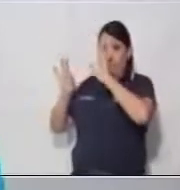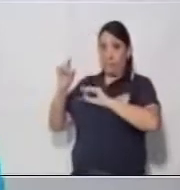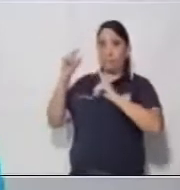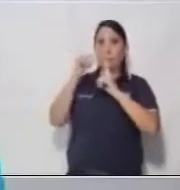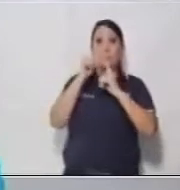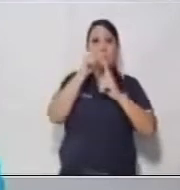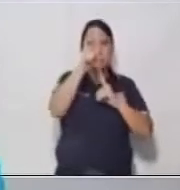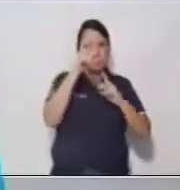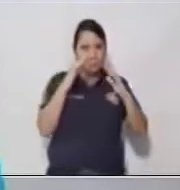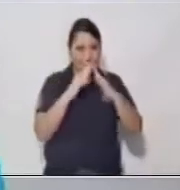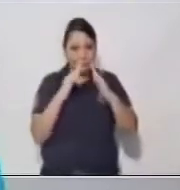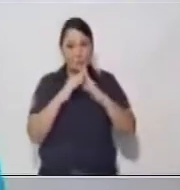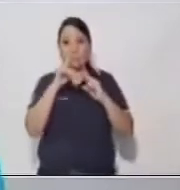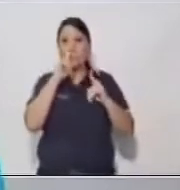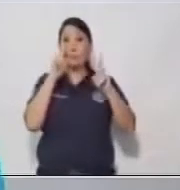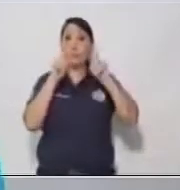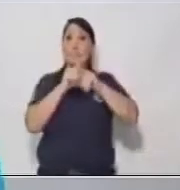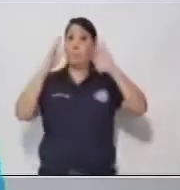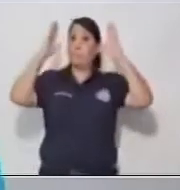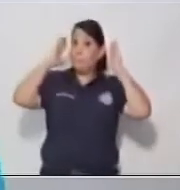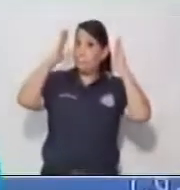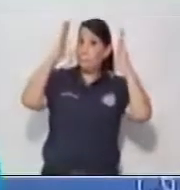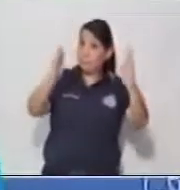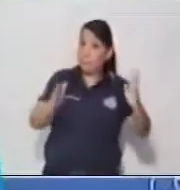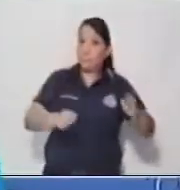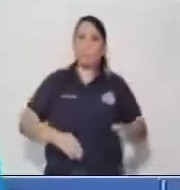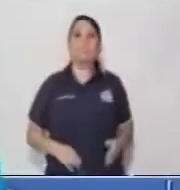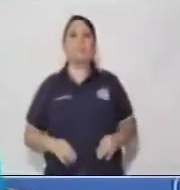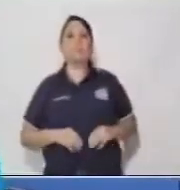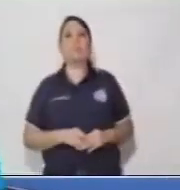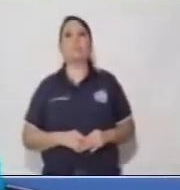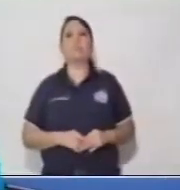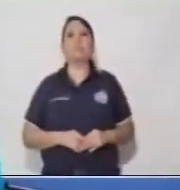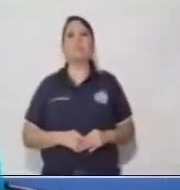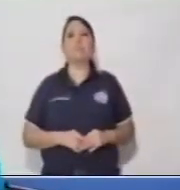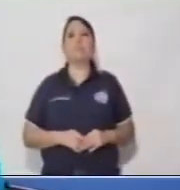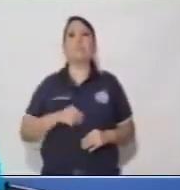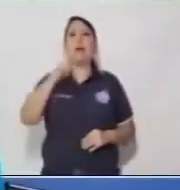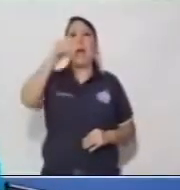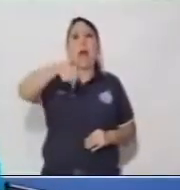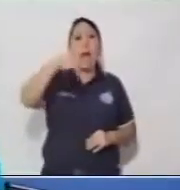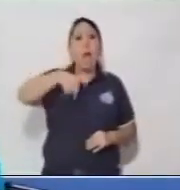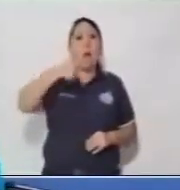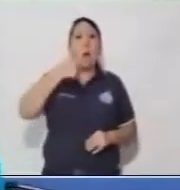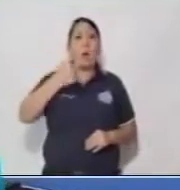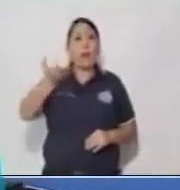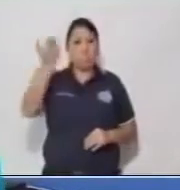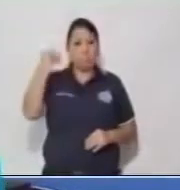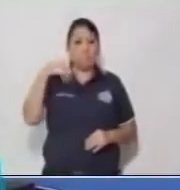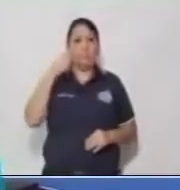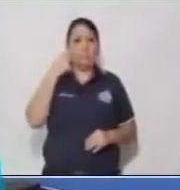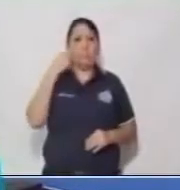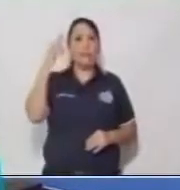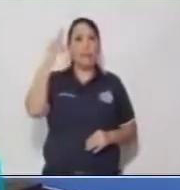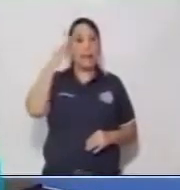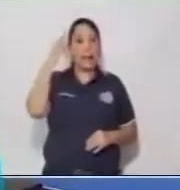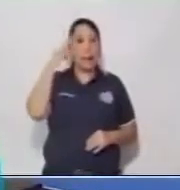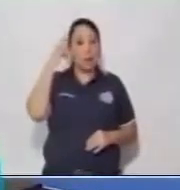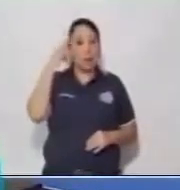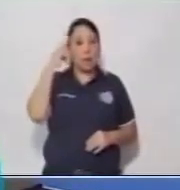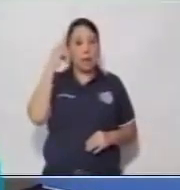casa todos hayan puesto mucha atención. Vamos ahora a recordar